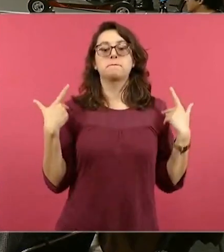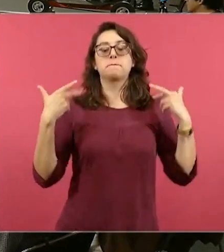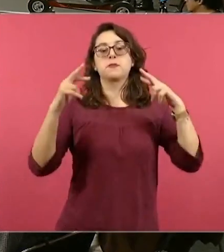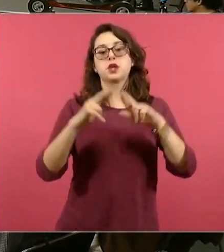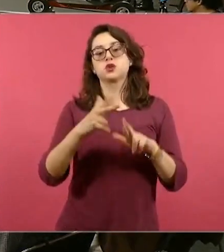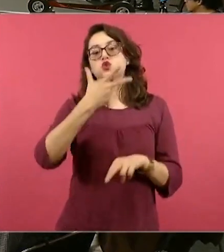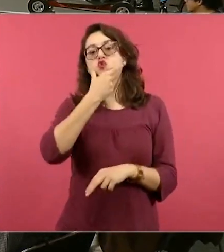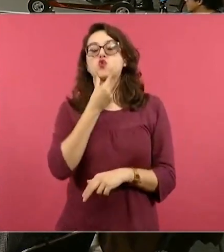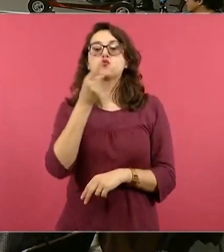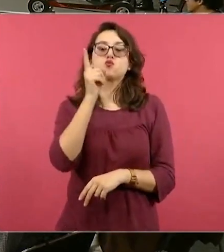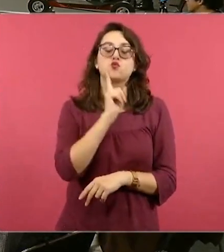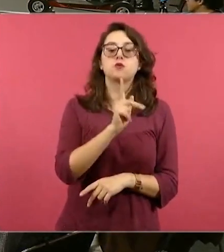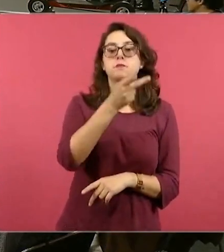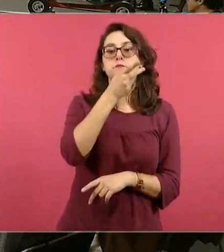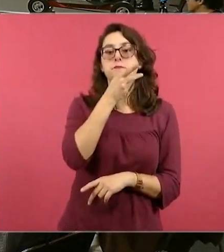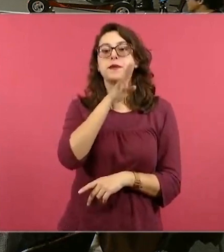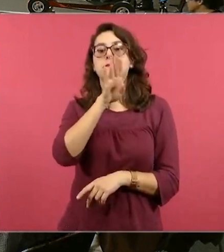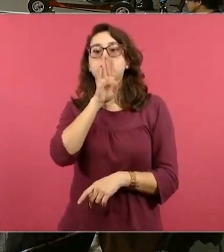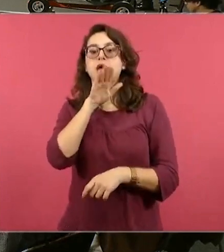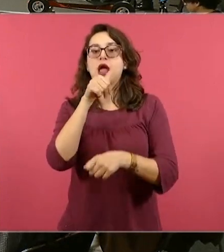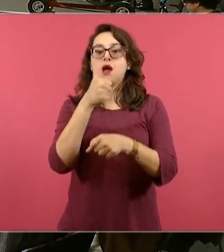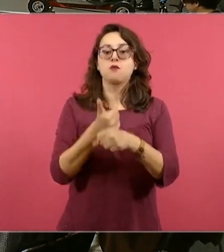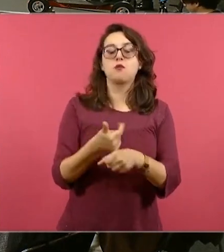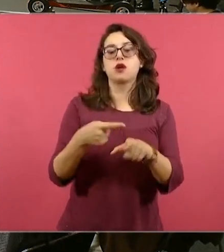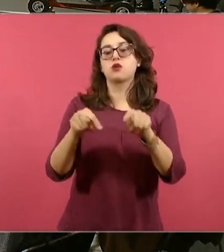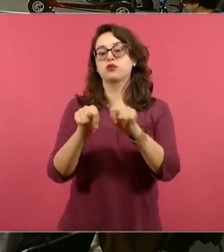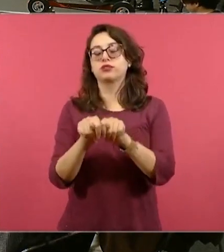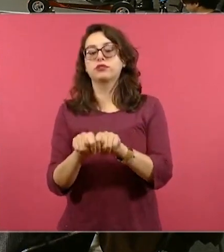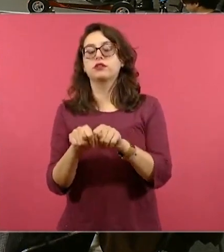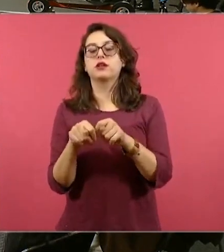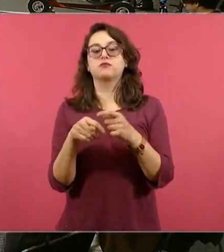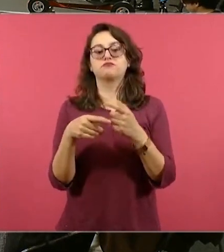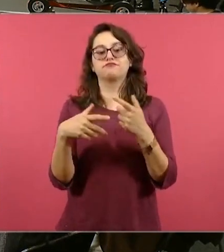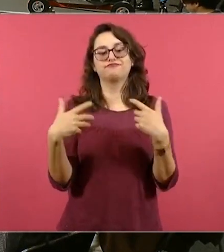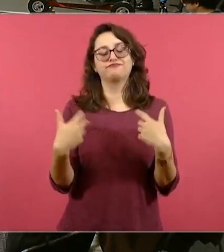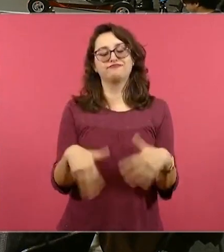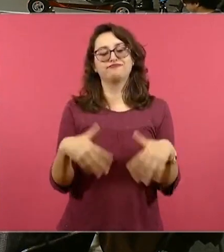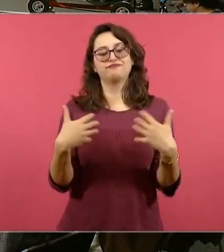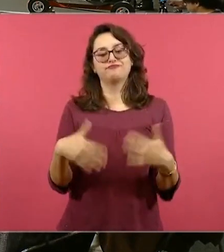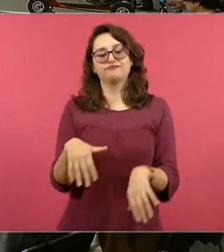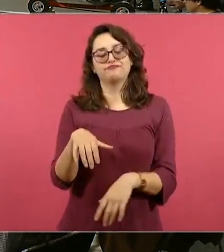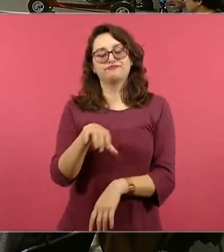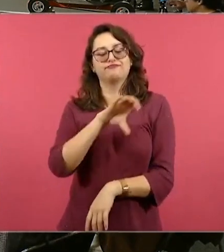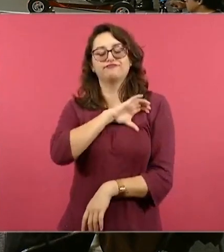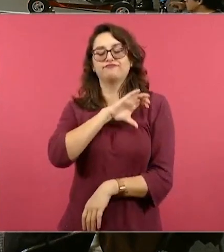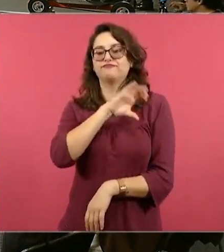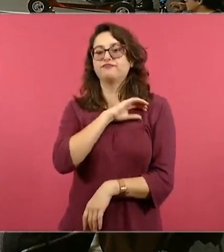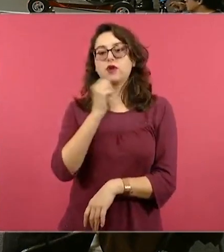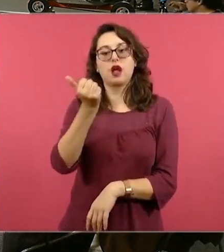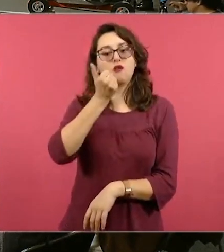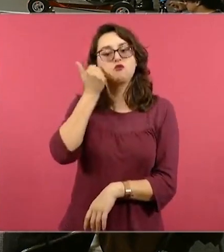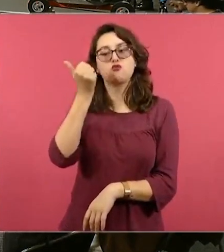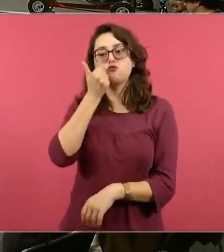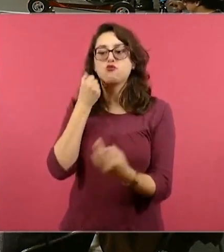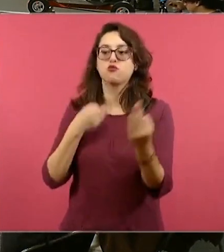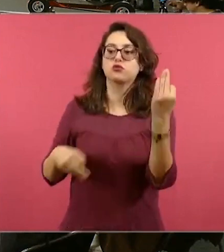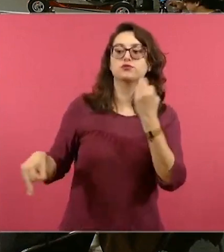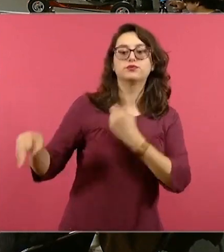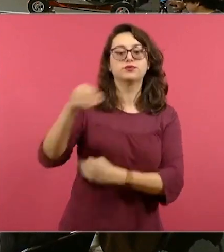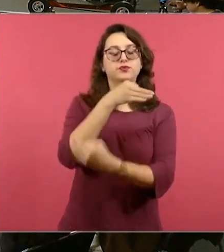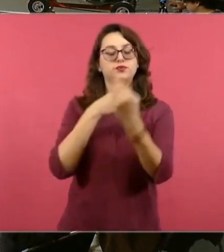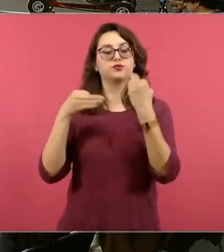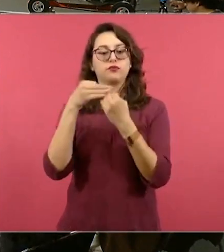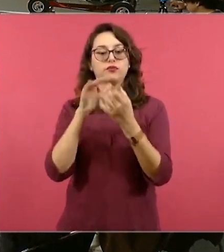padres, madres, abuelas, tíos y por supuesto a nuestros entrañables estudiantes. El día de hoy,